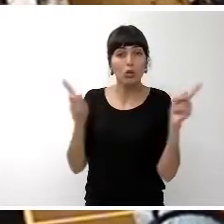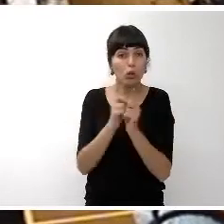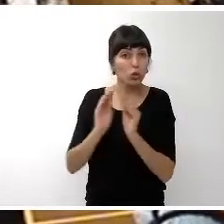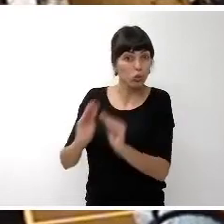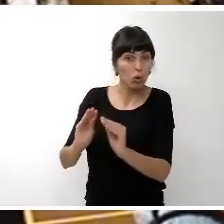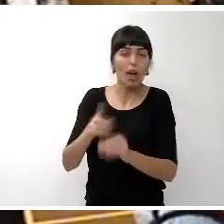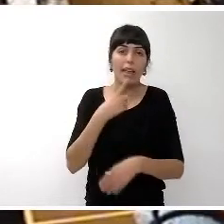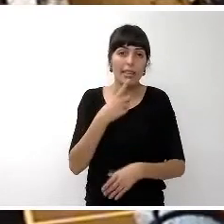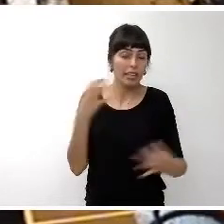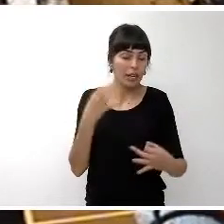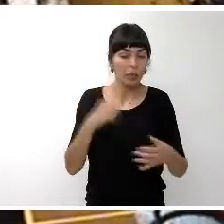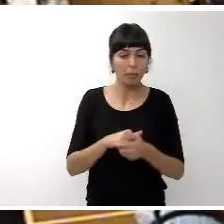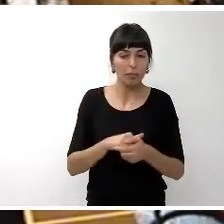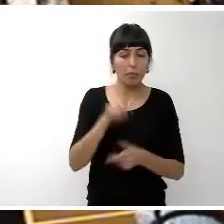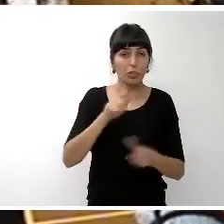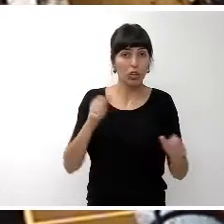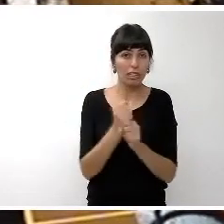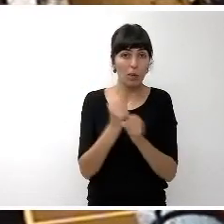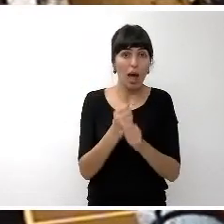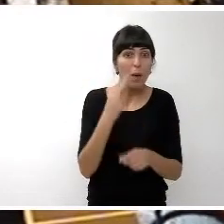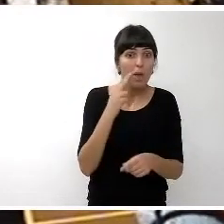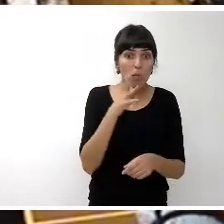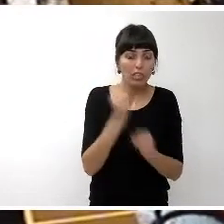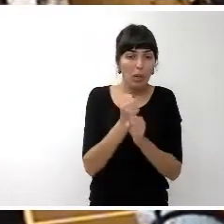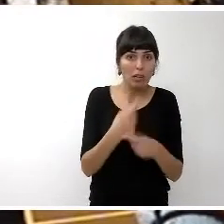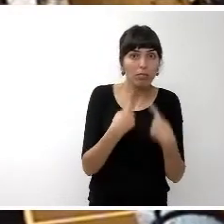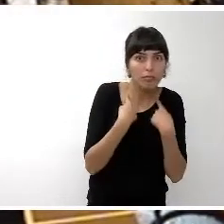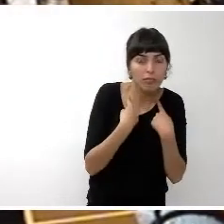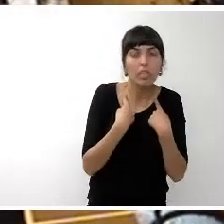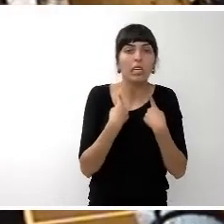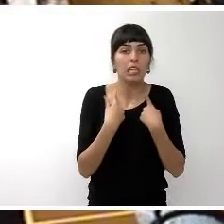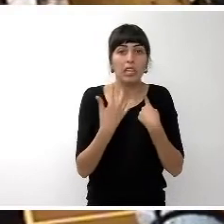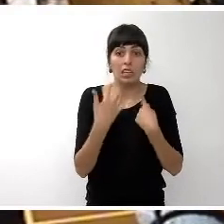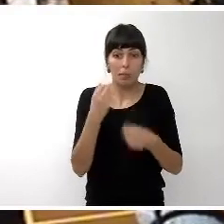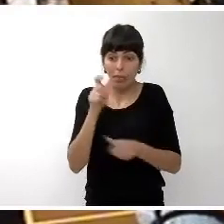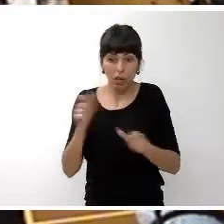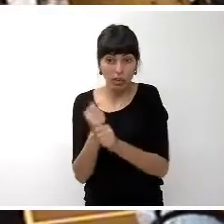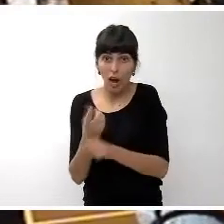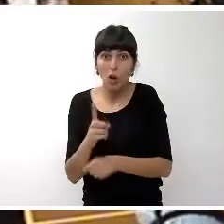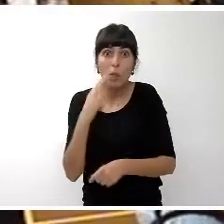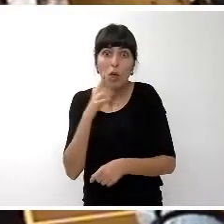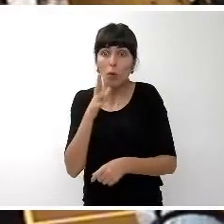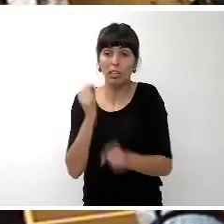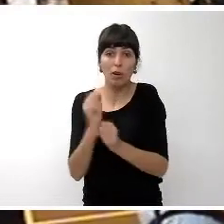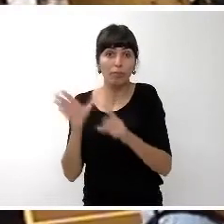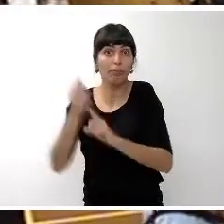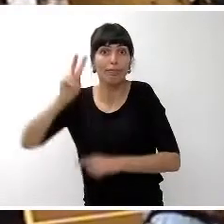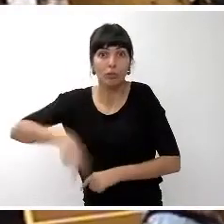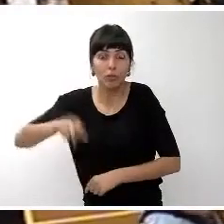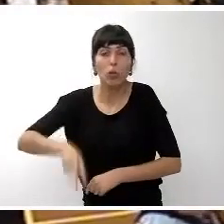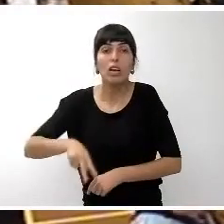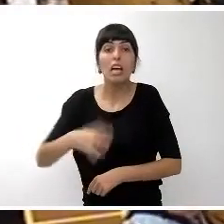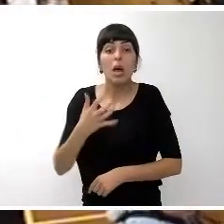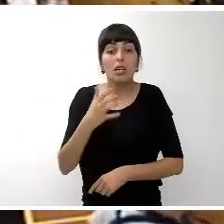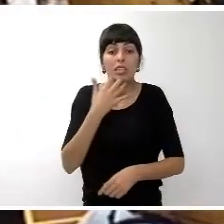y dice… Los que trabajan tienen miedo de perder el trabajo, los que no trabajan tienen miedo de no encontrar nunca trabajo, quien no tiene miedo al